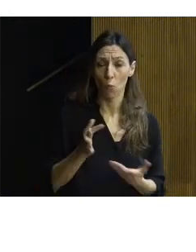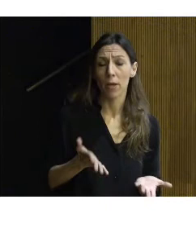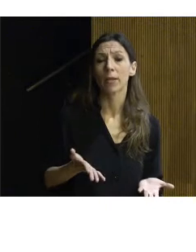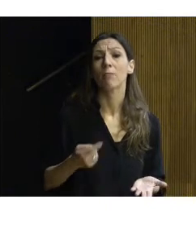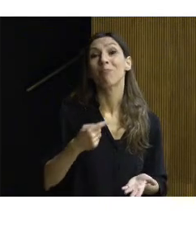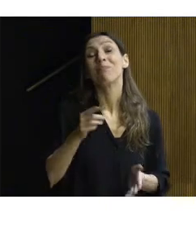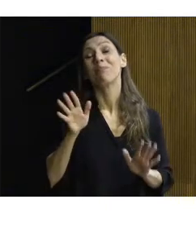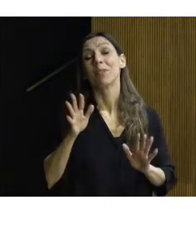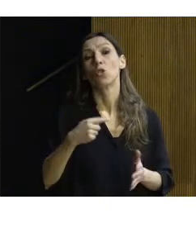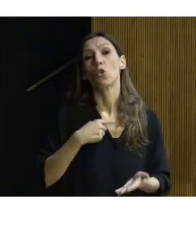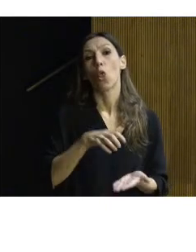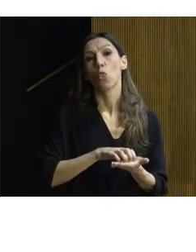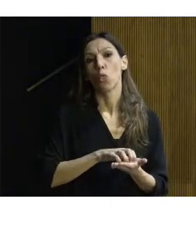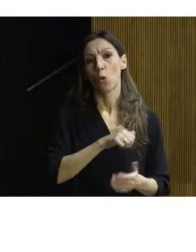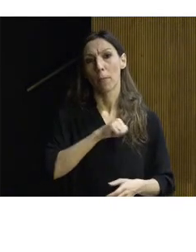personales.